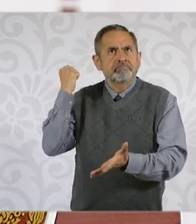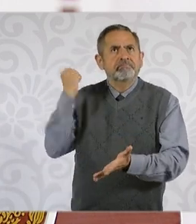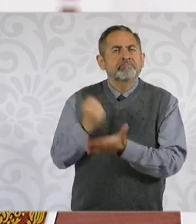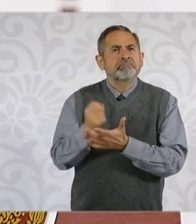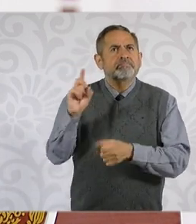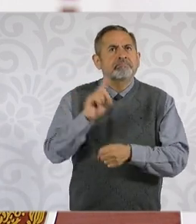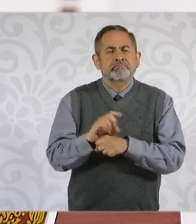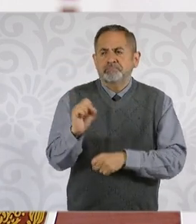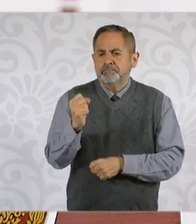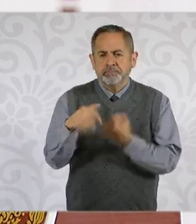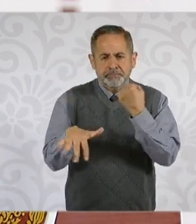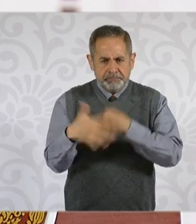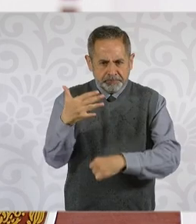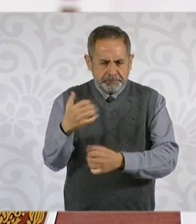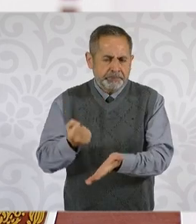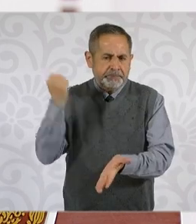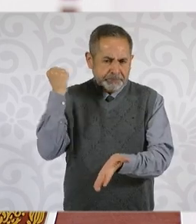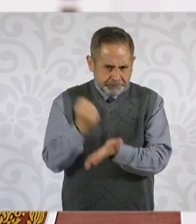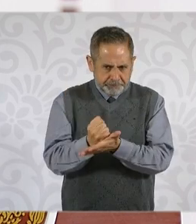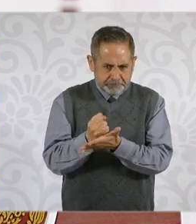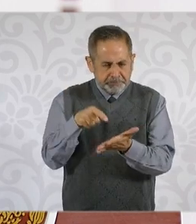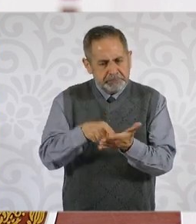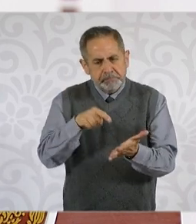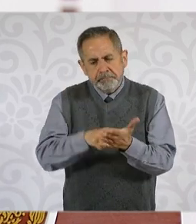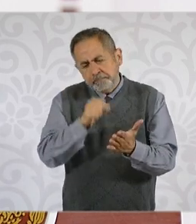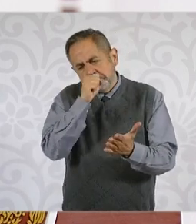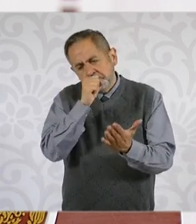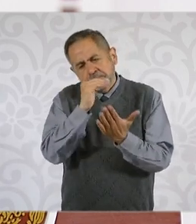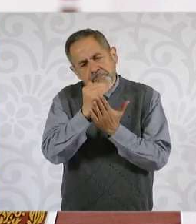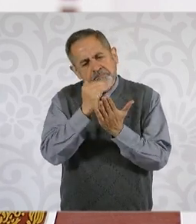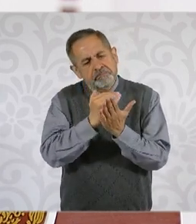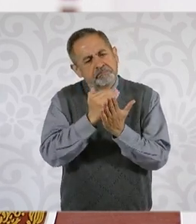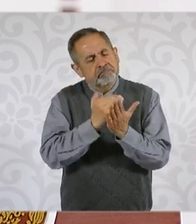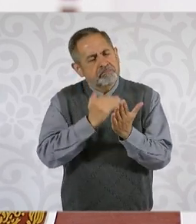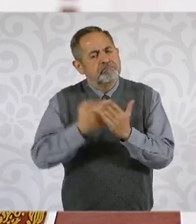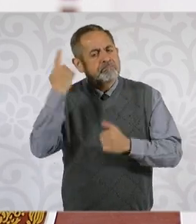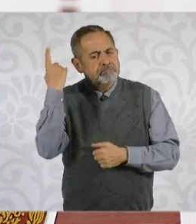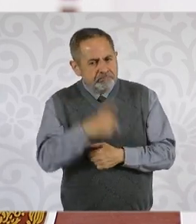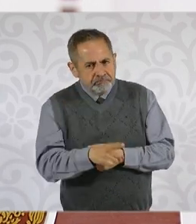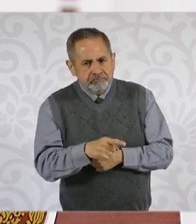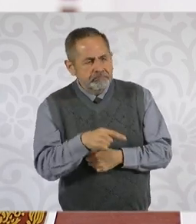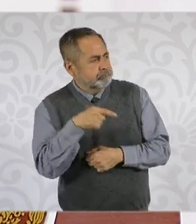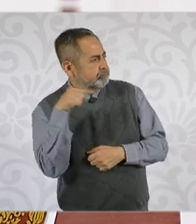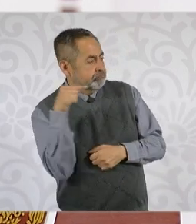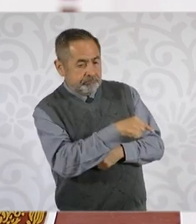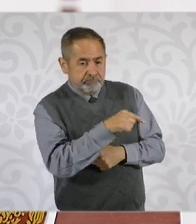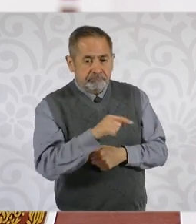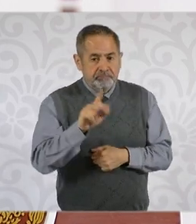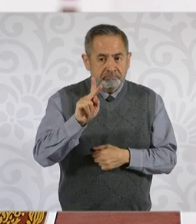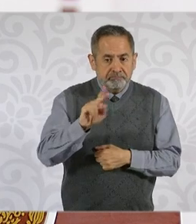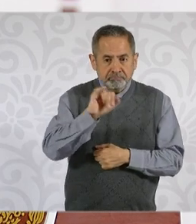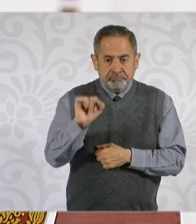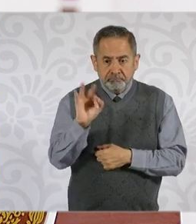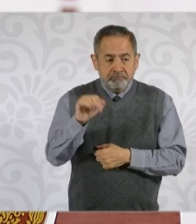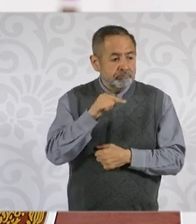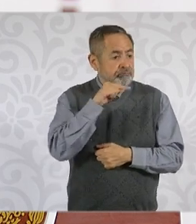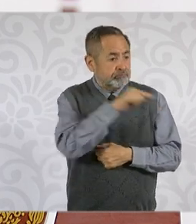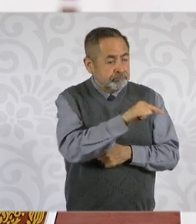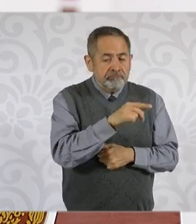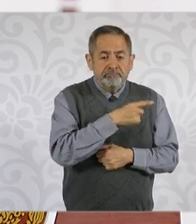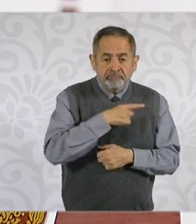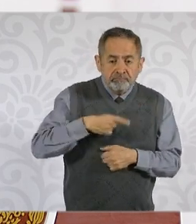septiembre. Ordenó que el Poder Judicial elija a sus